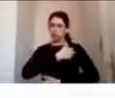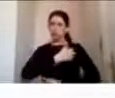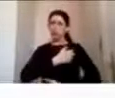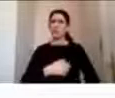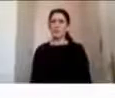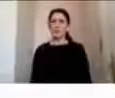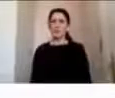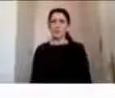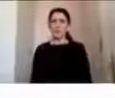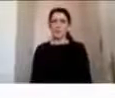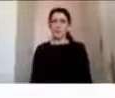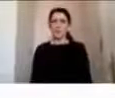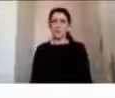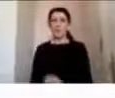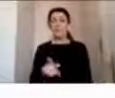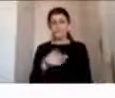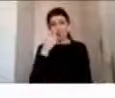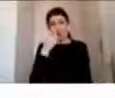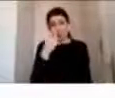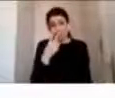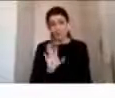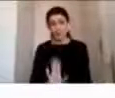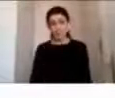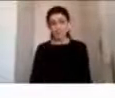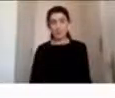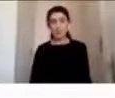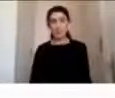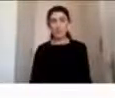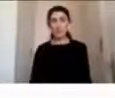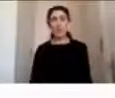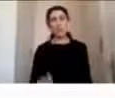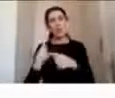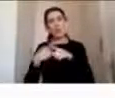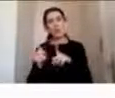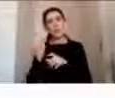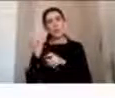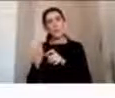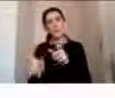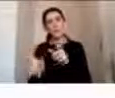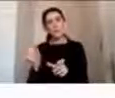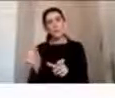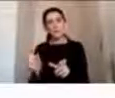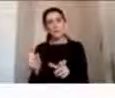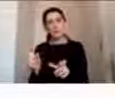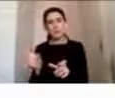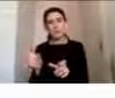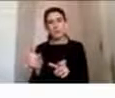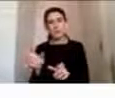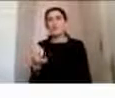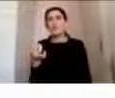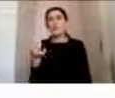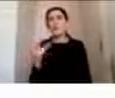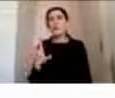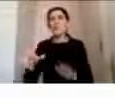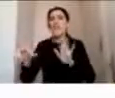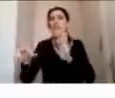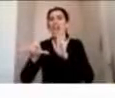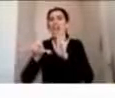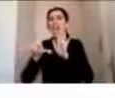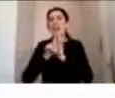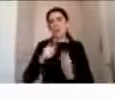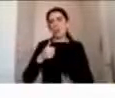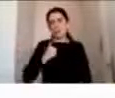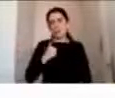Con eso nos encontramos generalmente. Hay otras personas que, en el fondo, solamente cumplen con la ley. Por ejemplo, ahora que hay una